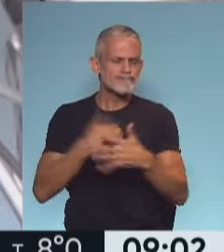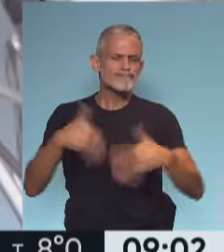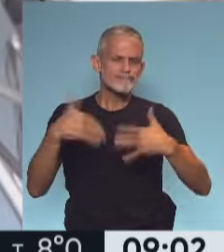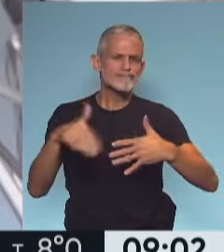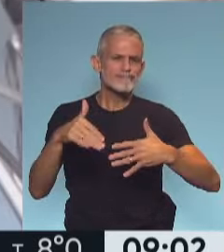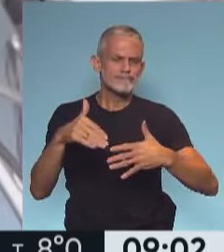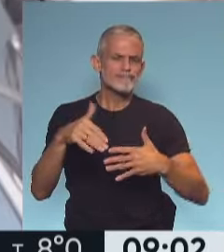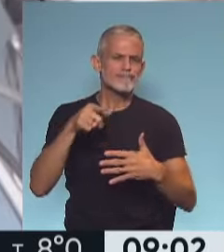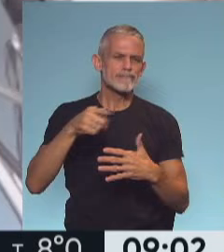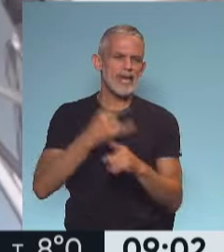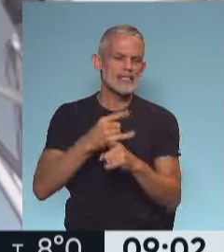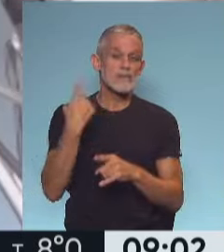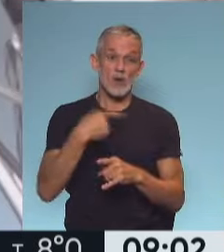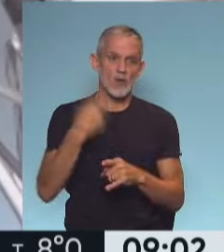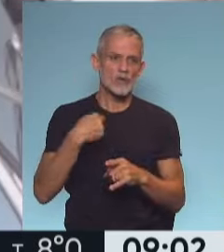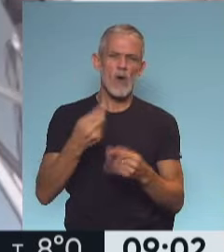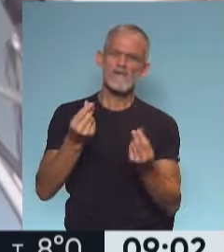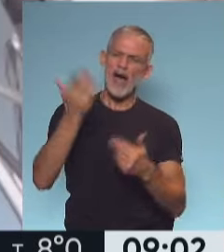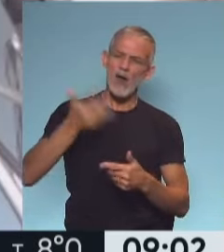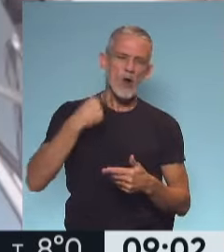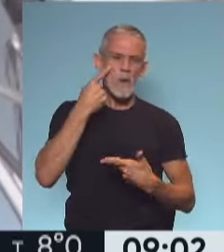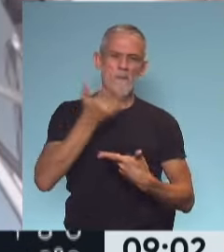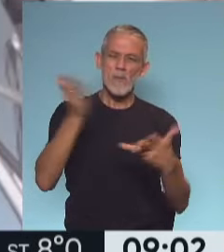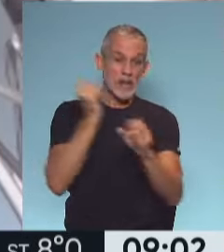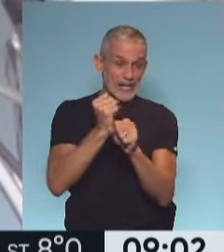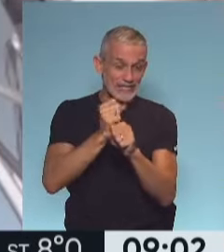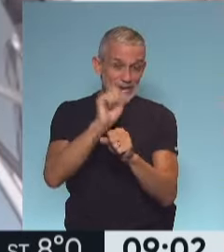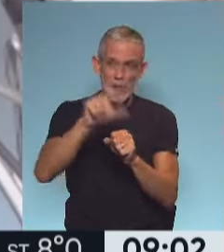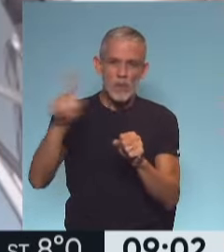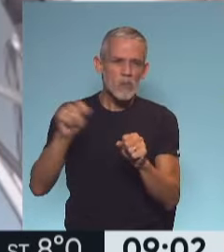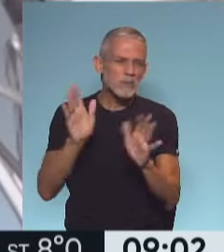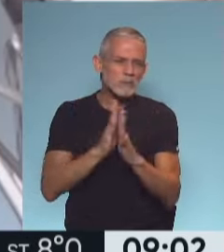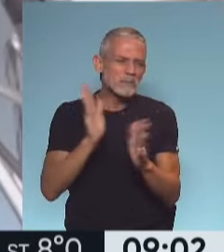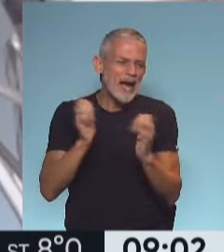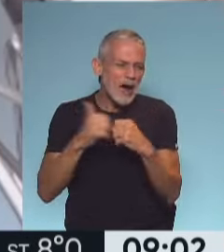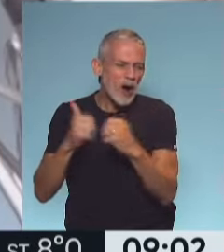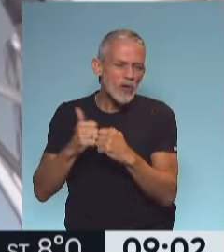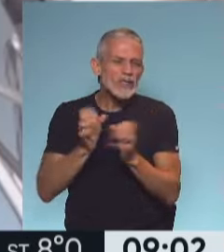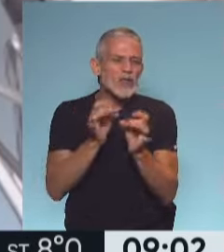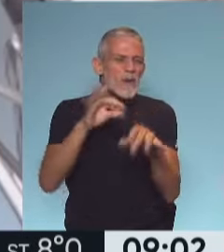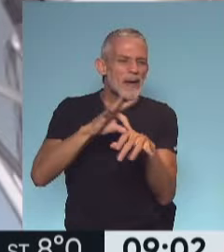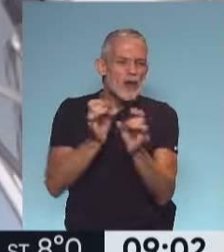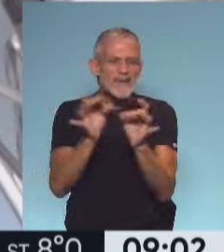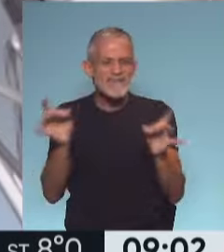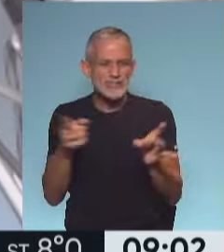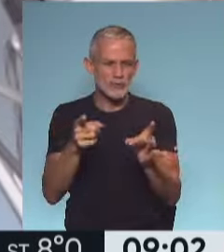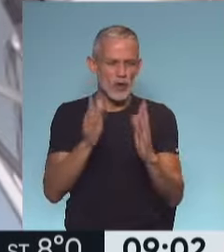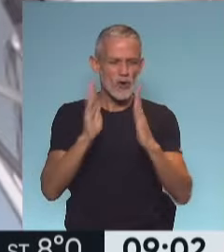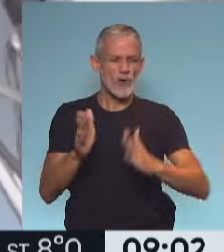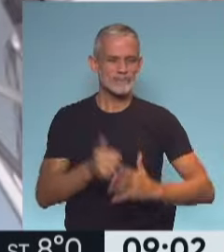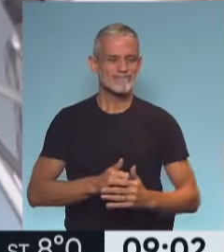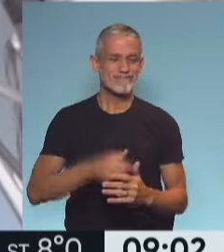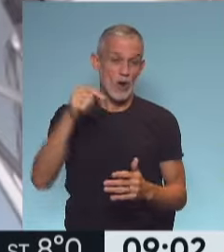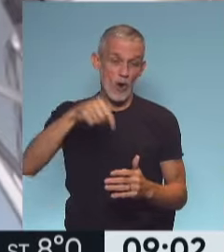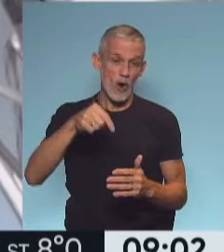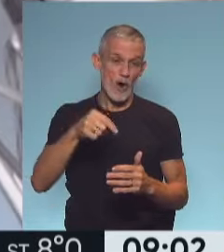hemos podido quizás valorar o visibilizar una tarea que en general es silenciosa. Yo hablo de nuestros infectólogos e infectólogas que